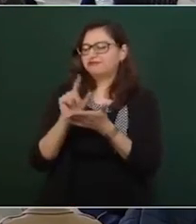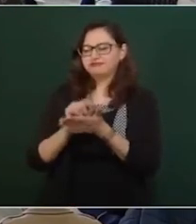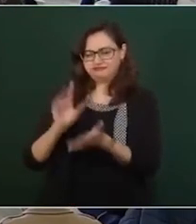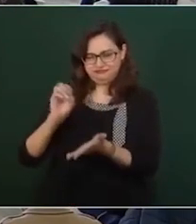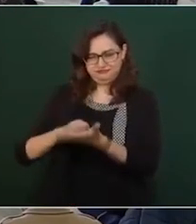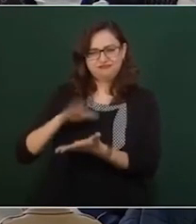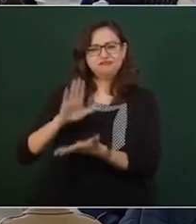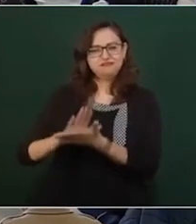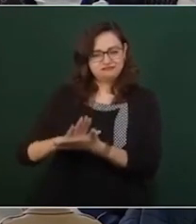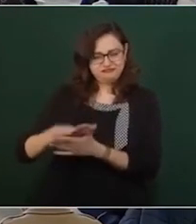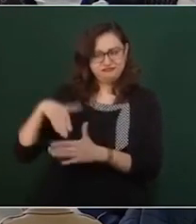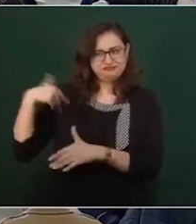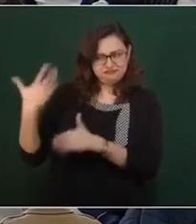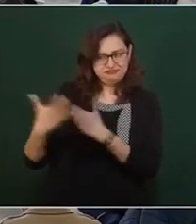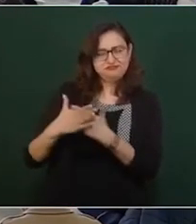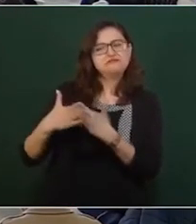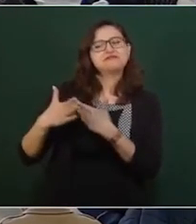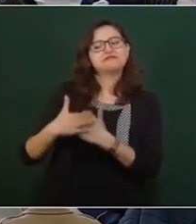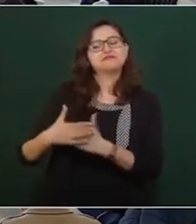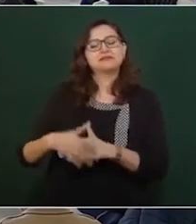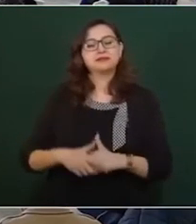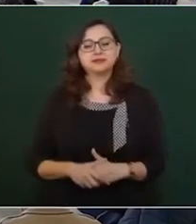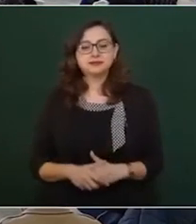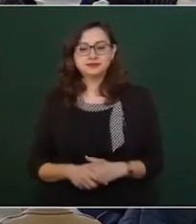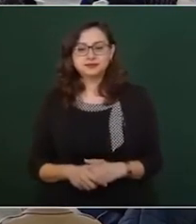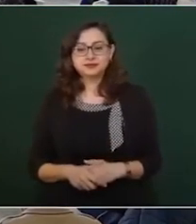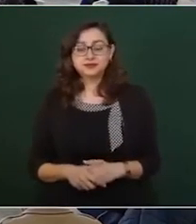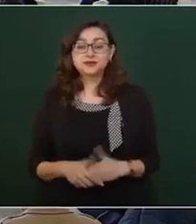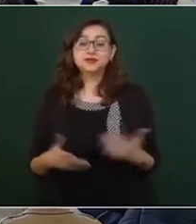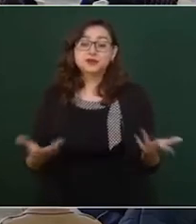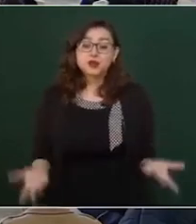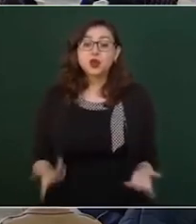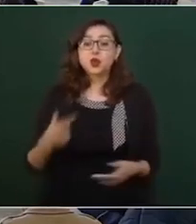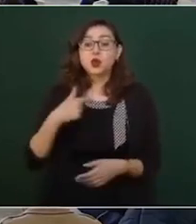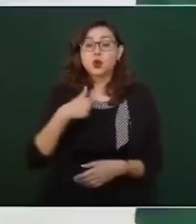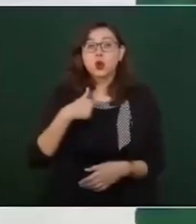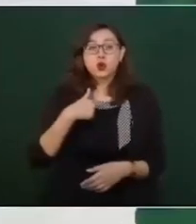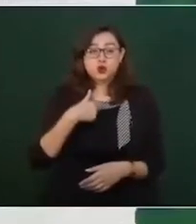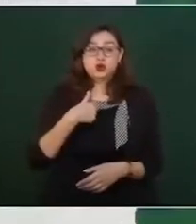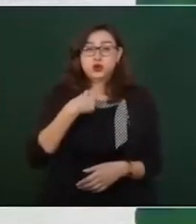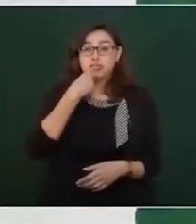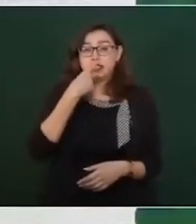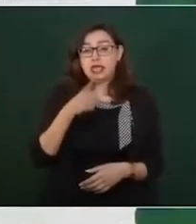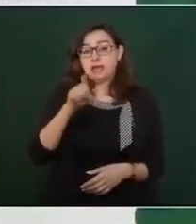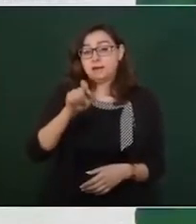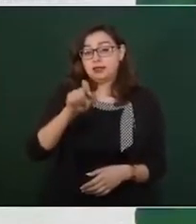Porque yo mencioné el 24 de abril del 19